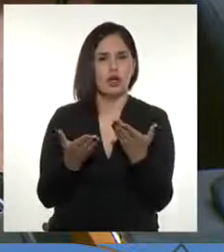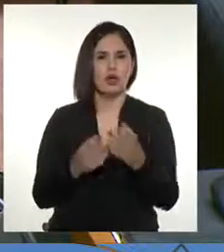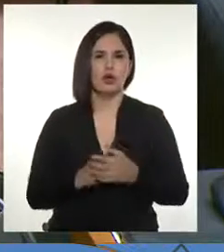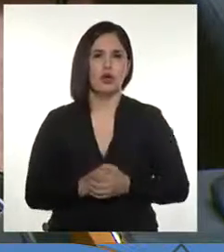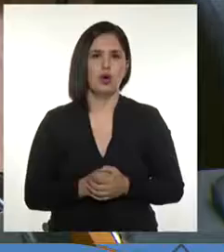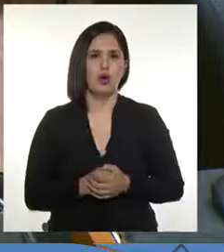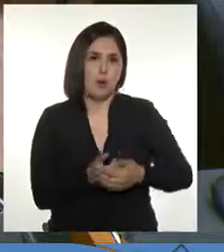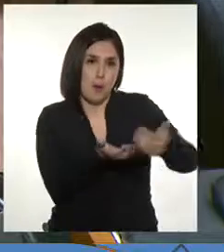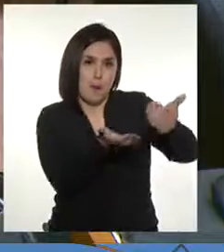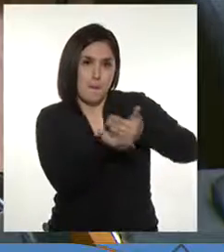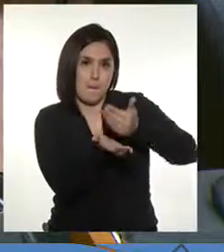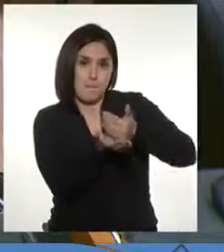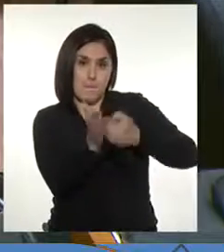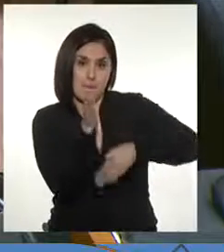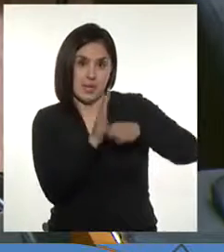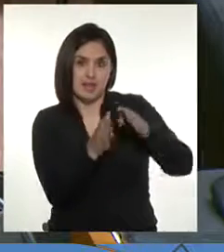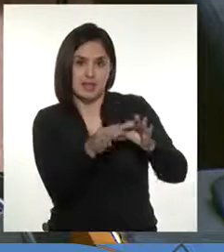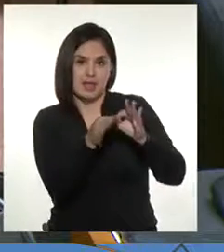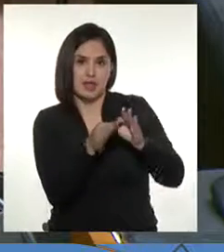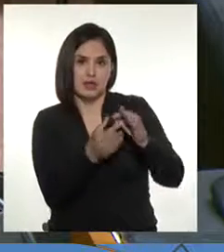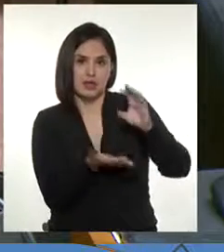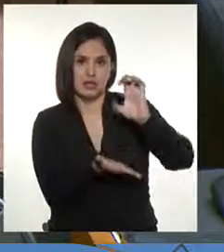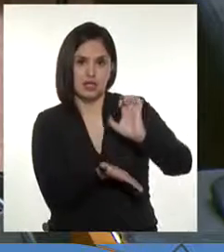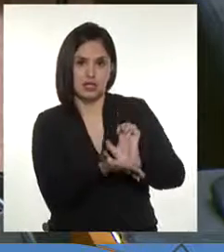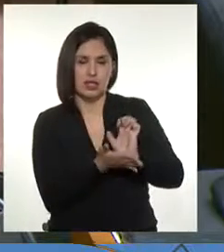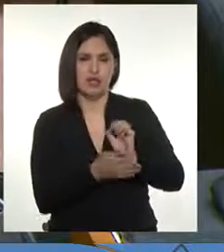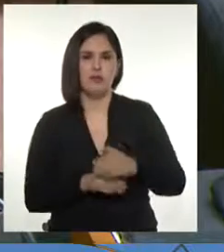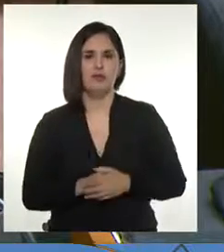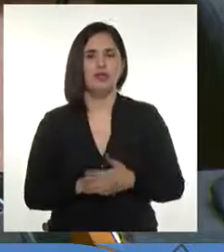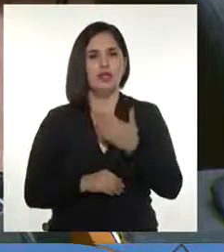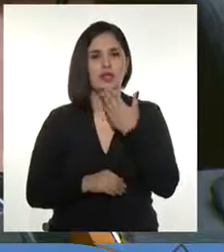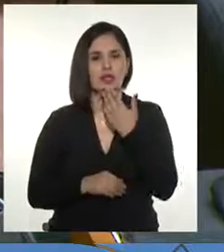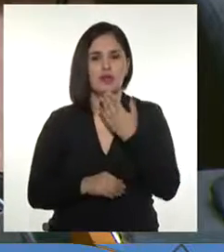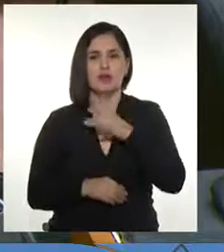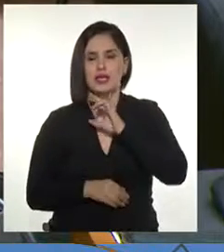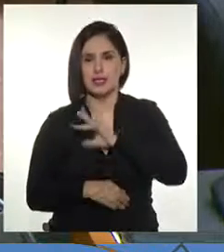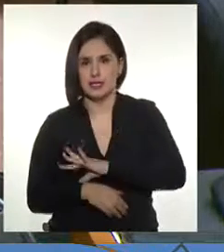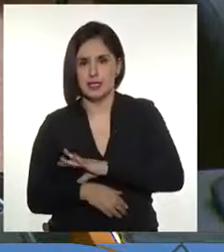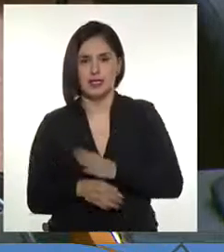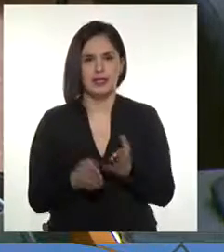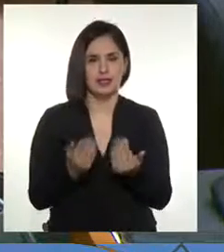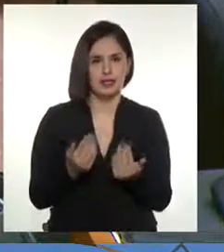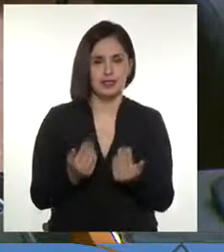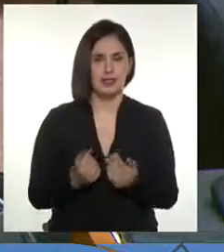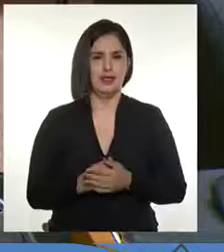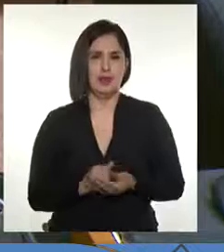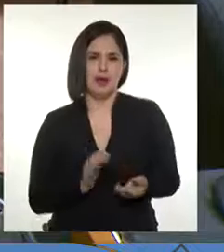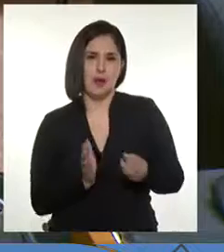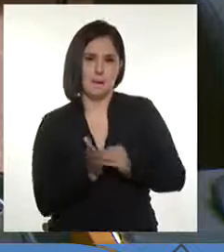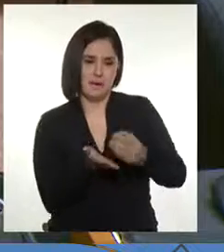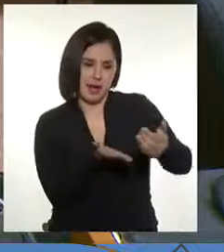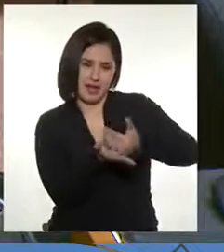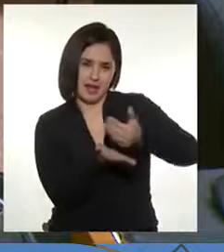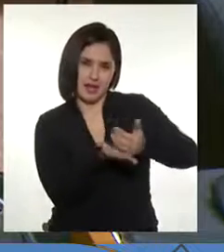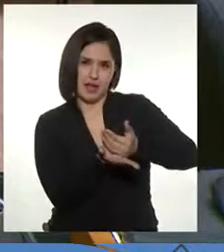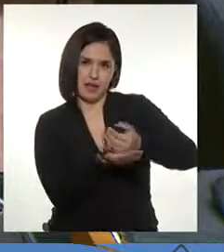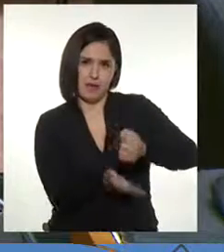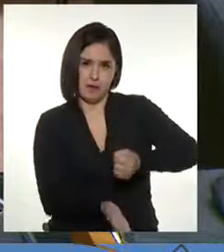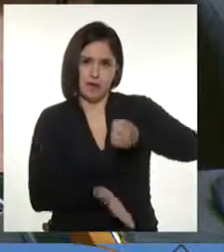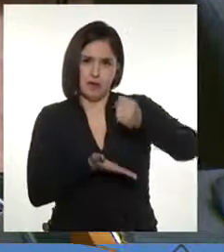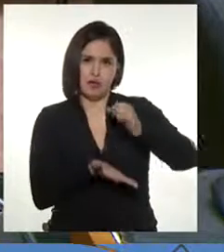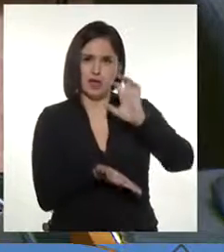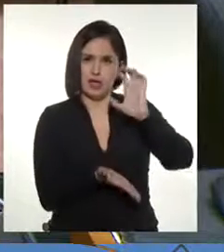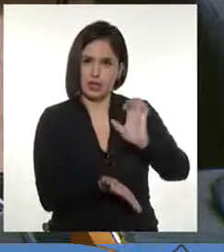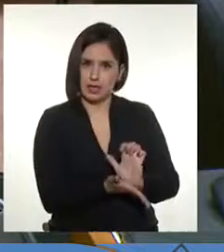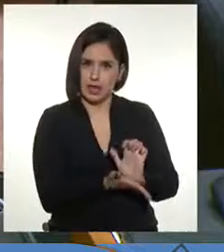mejor recaudación fiscal, sino en el fondo respecto de que Chile necesita más recaudación fiscal para